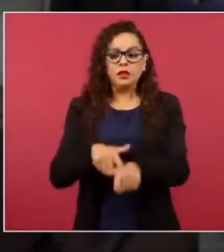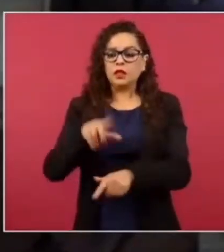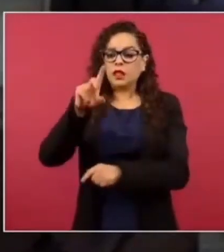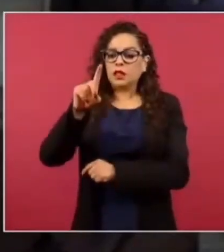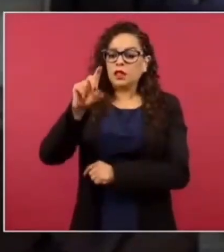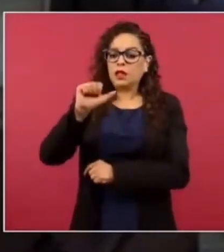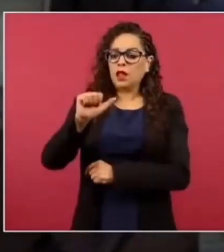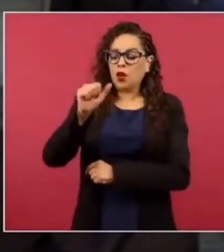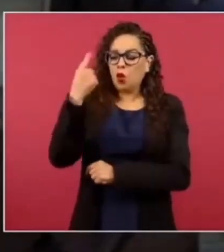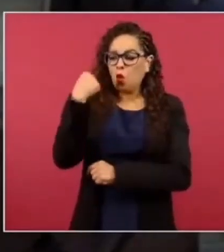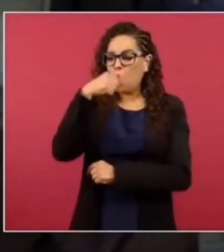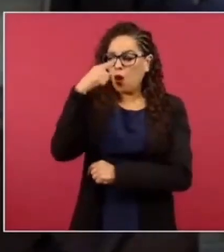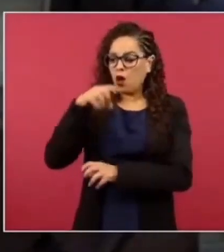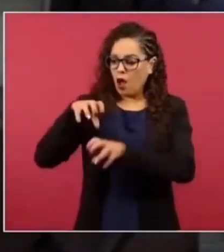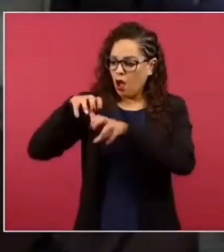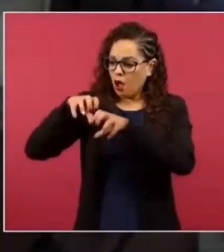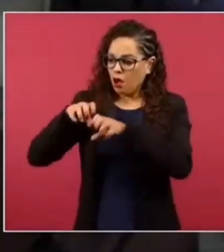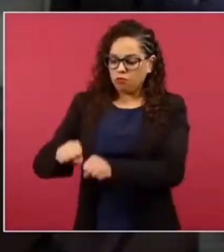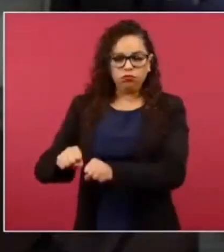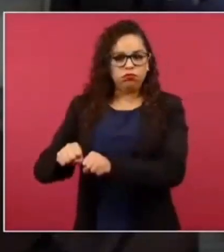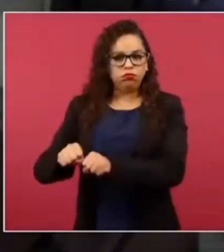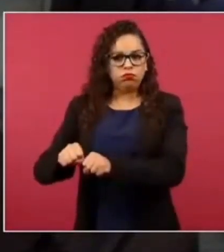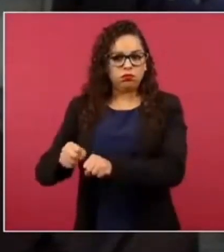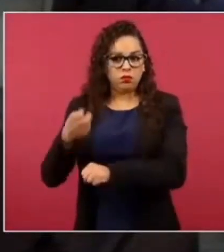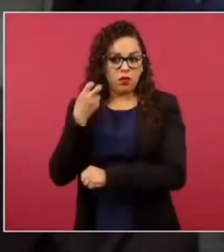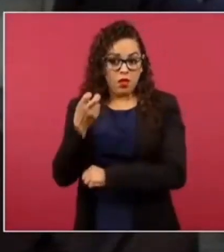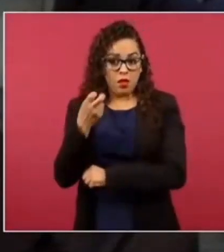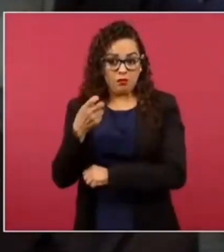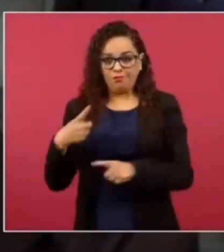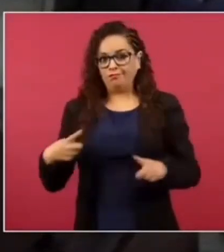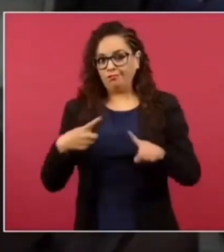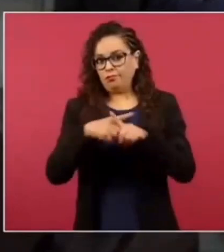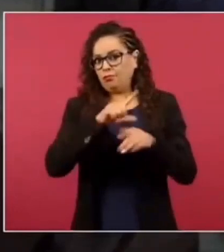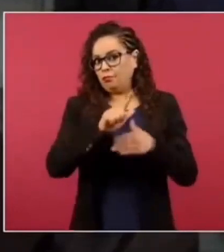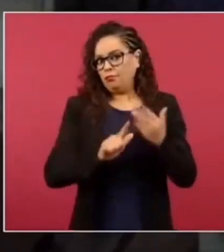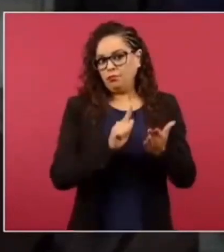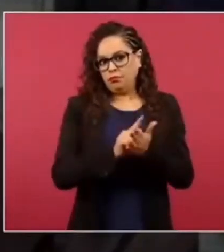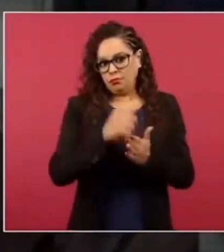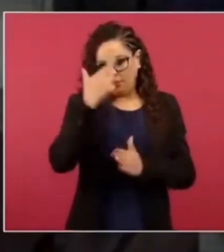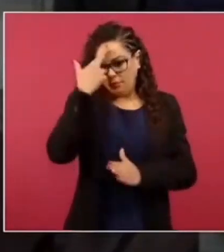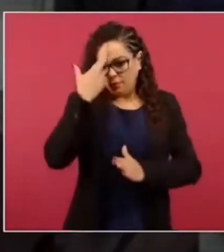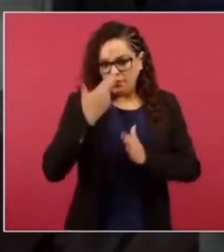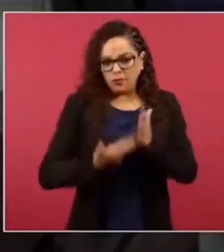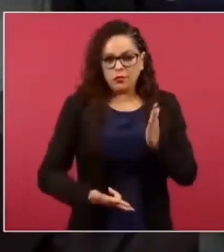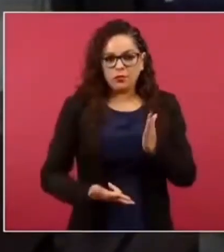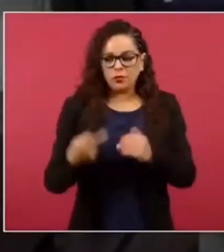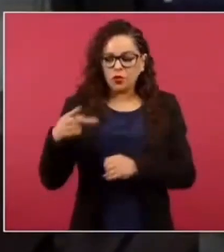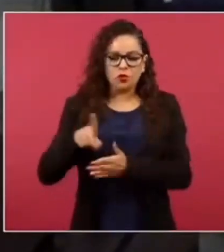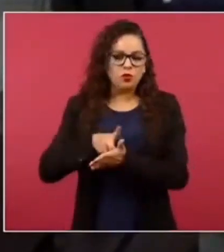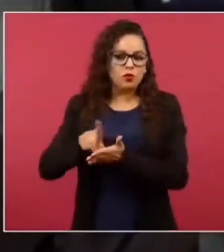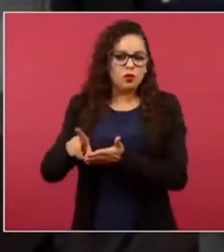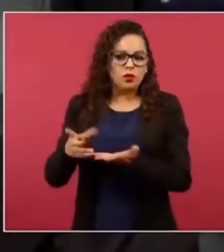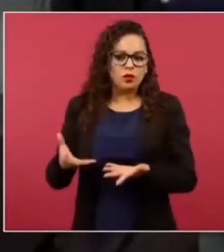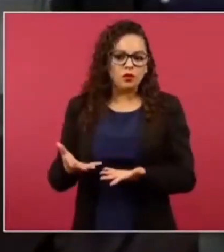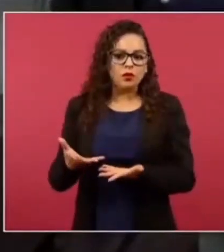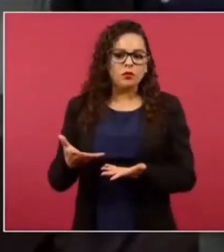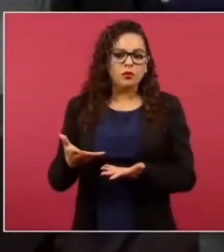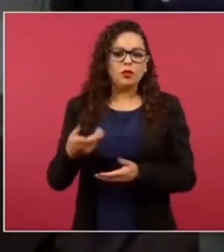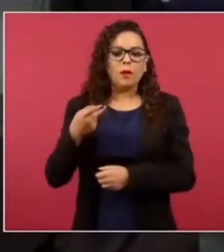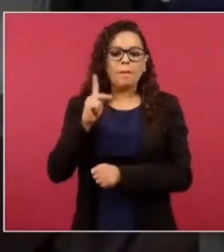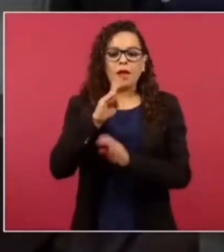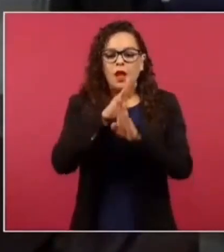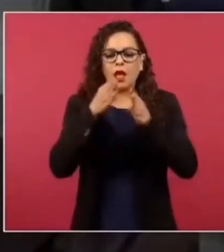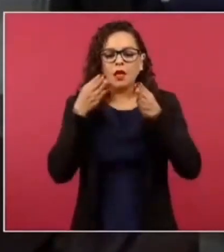horas, lo cual sería ilegal. Y también sobre este asunto de mencionar, ya lo mencionan también, pero un poco en